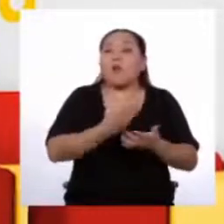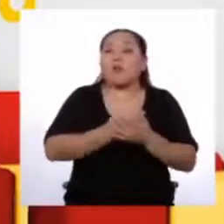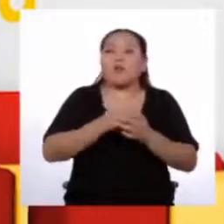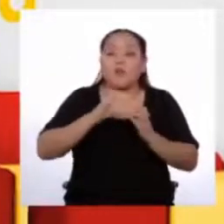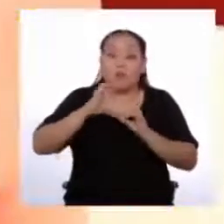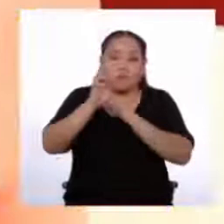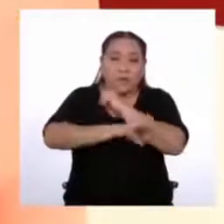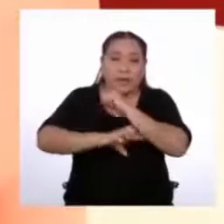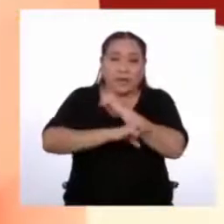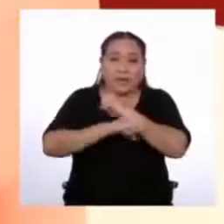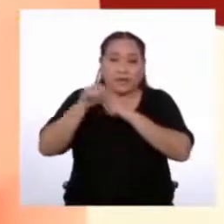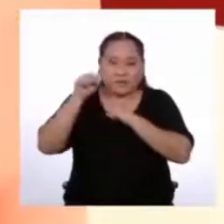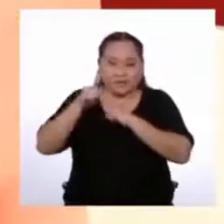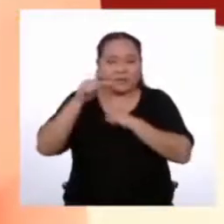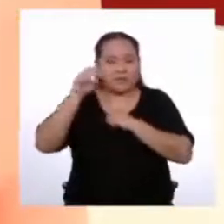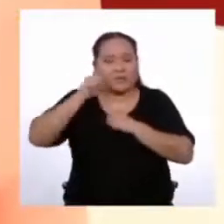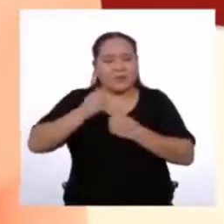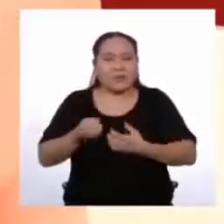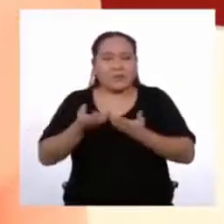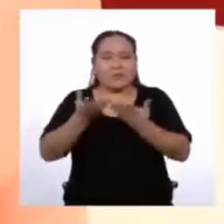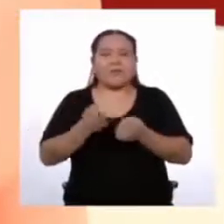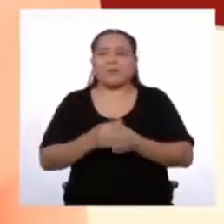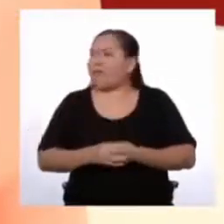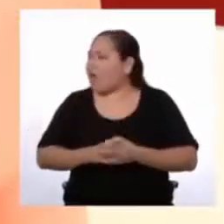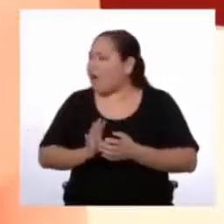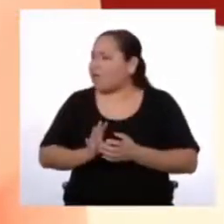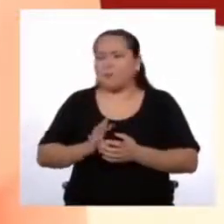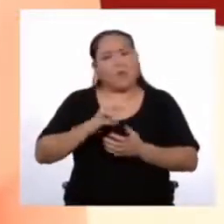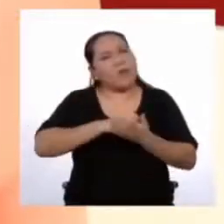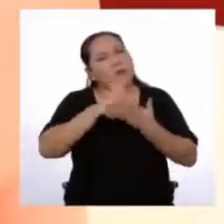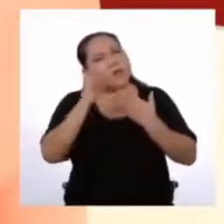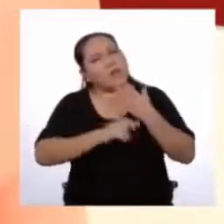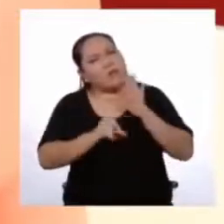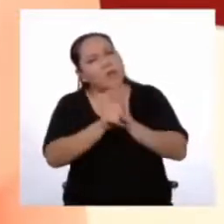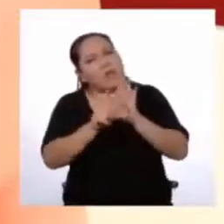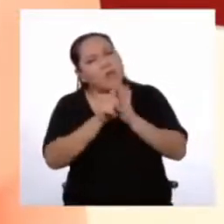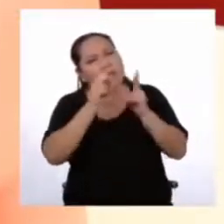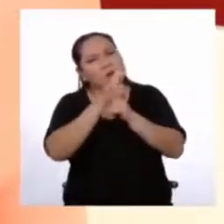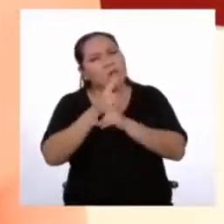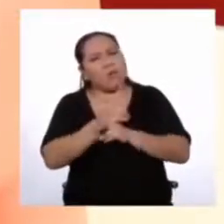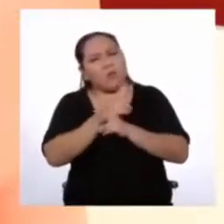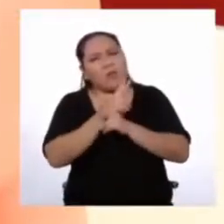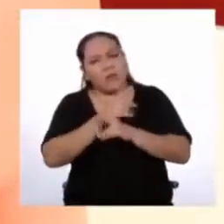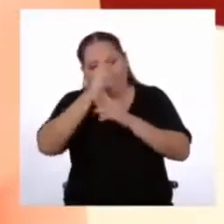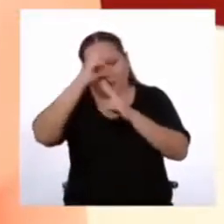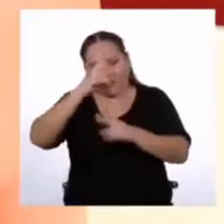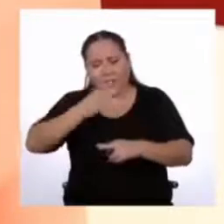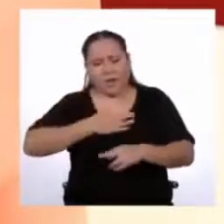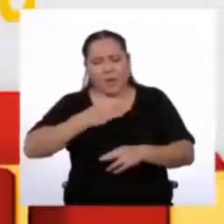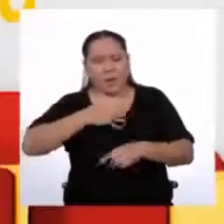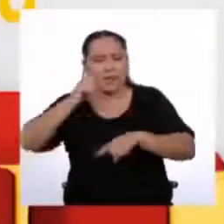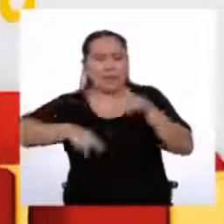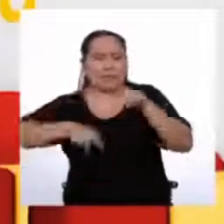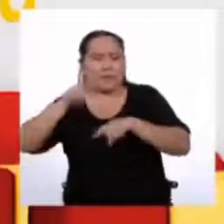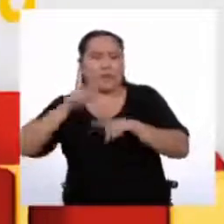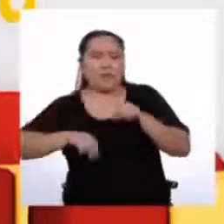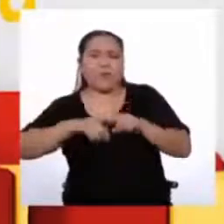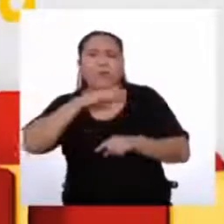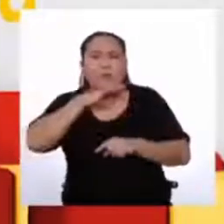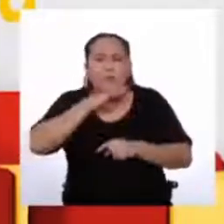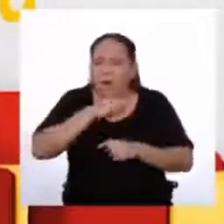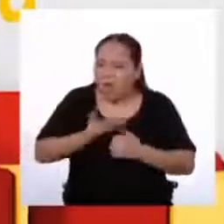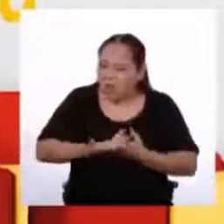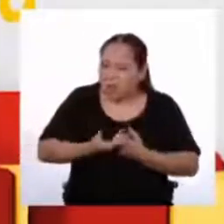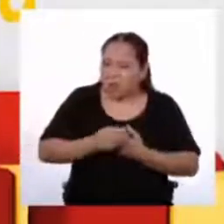buen fruto Oye Y el proyecto De ley Para cuidar Y respetar A mis primos Porcinos Es verdad